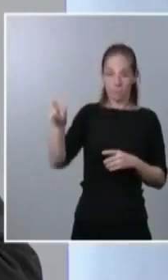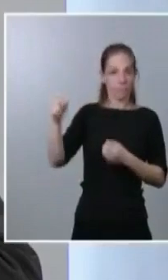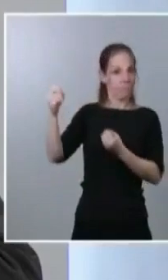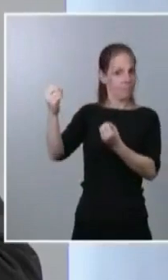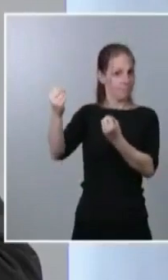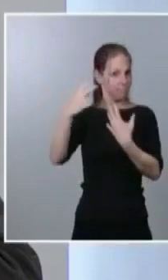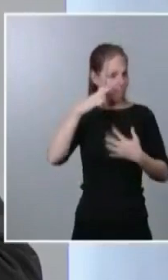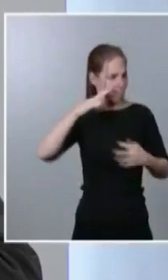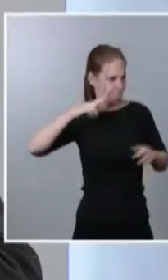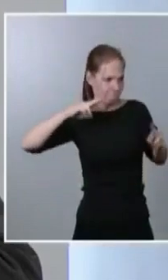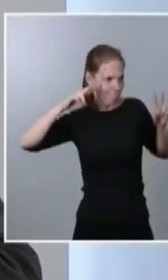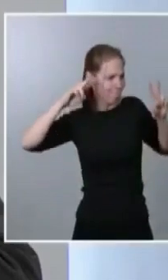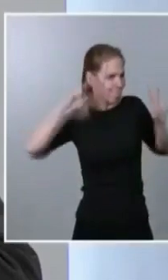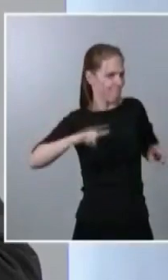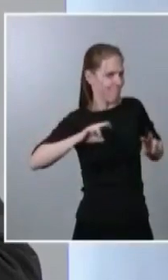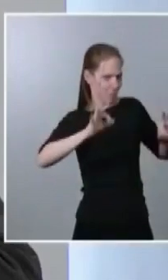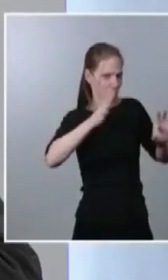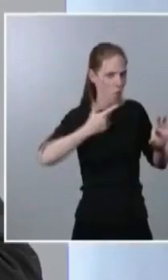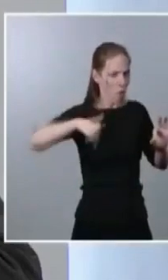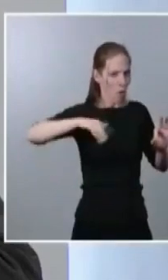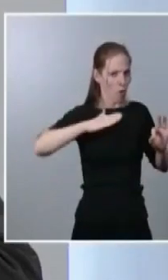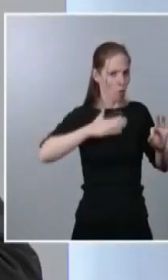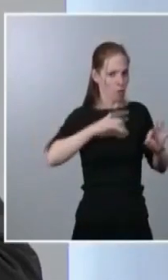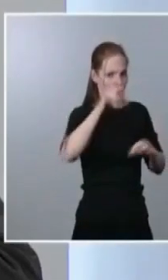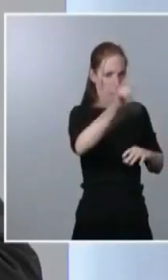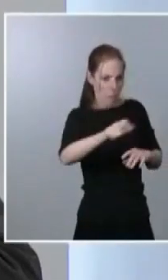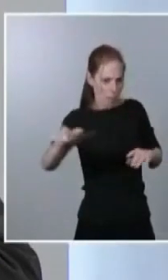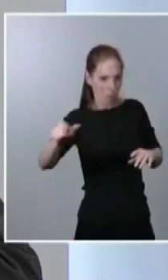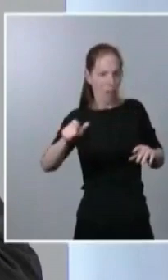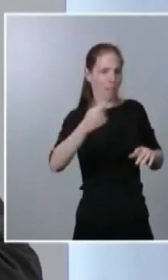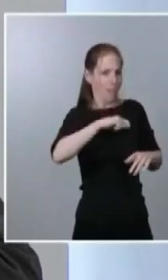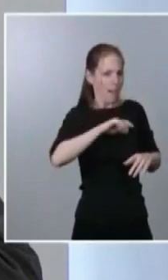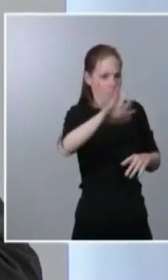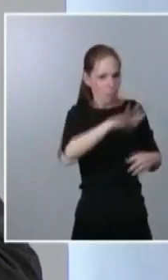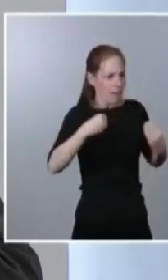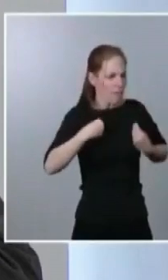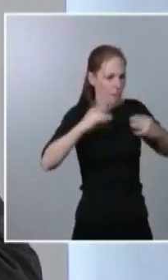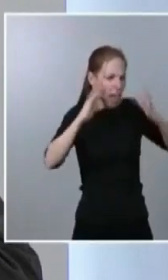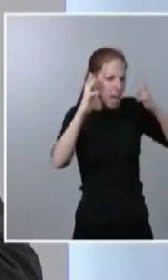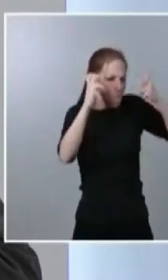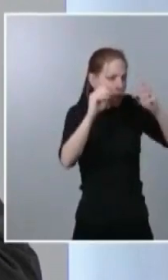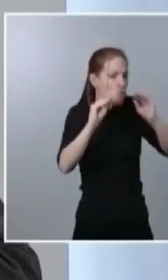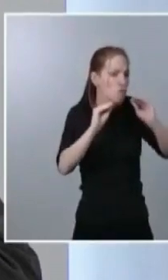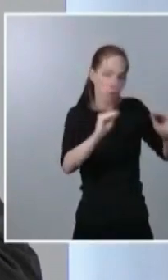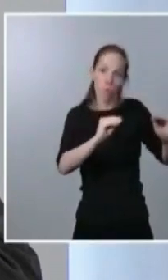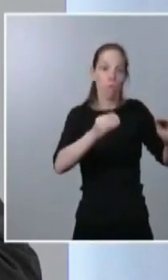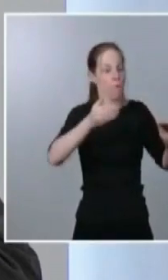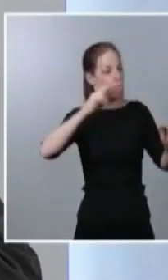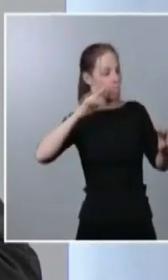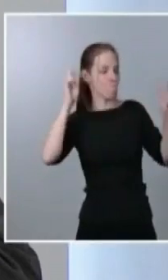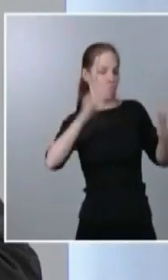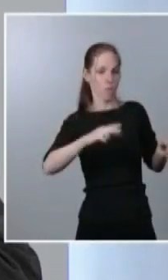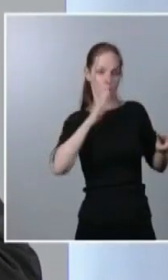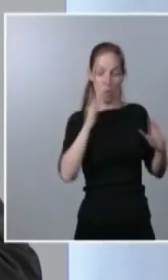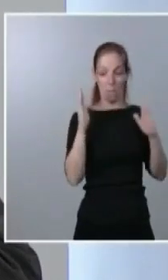al esfuerzo realizado por la ciudadanía española en estos meses duros de pandemia y, especialmente, también ha